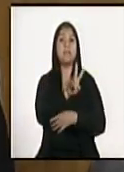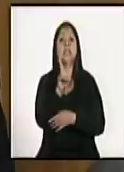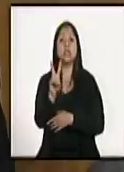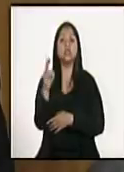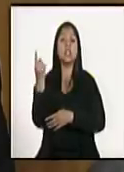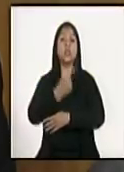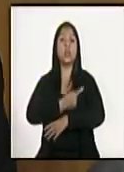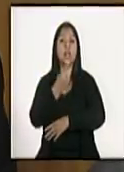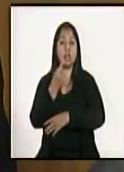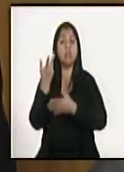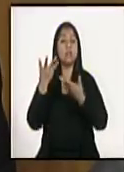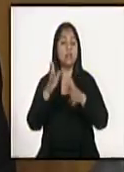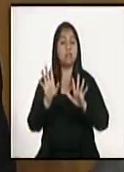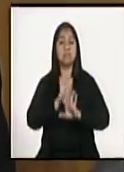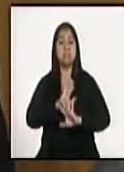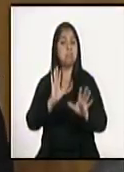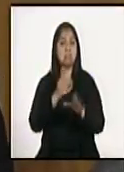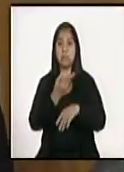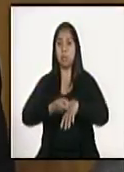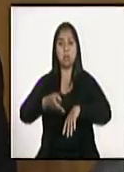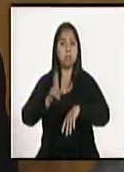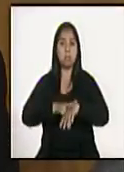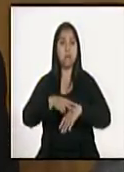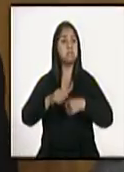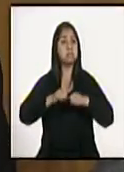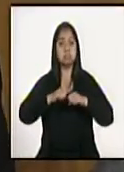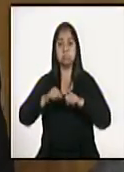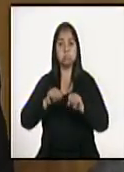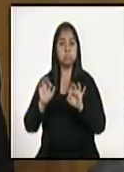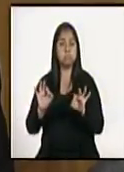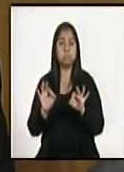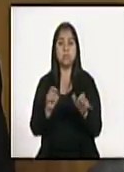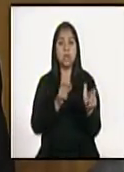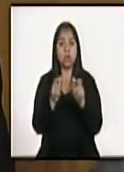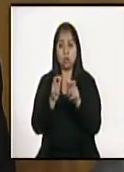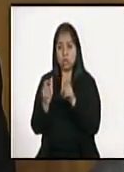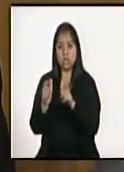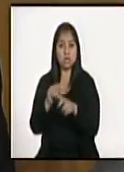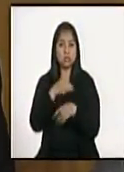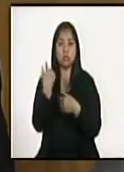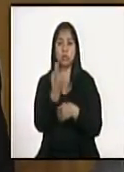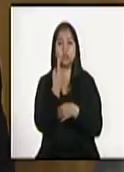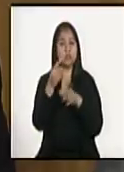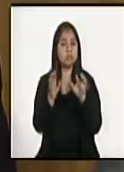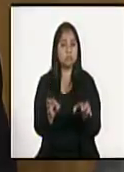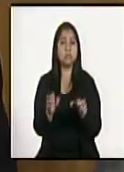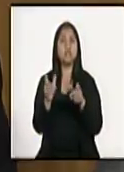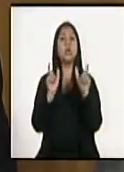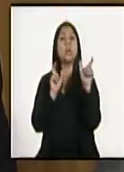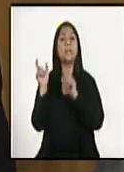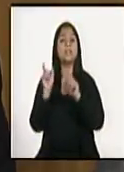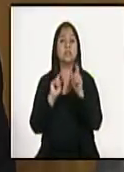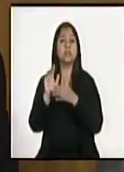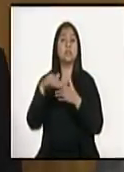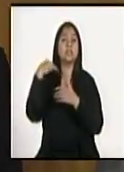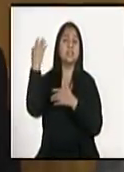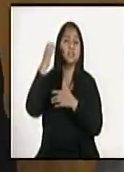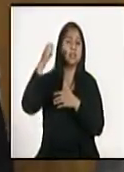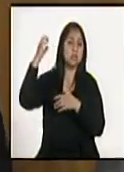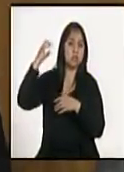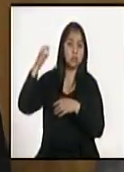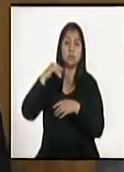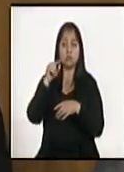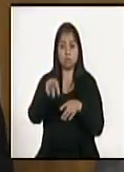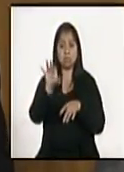nacional siguen operando de forma normal, donde estamos haciendo coordinaciones con todos los actores del comercio exterior, dándole prioridad